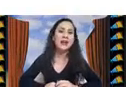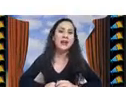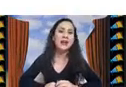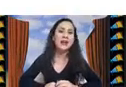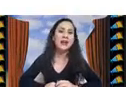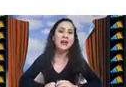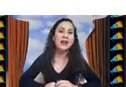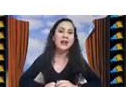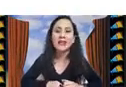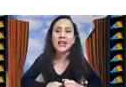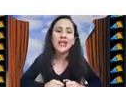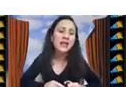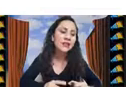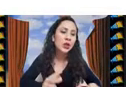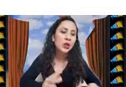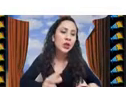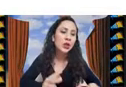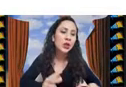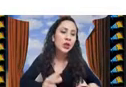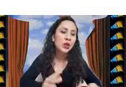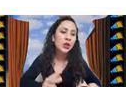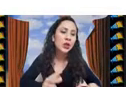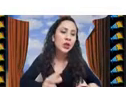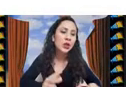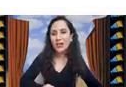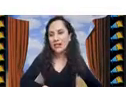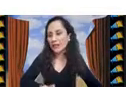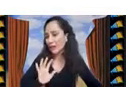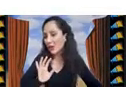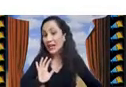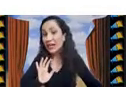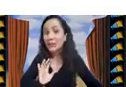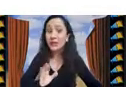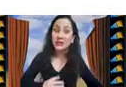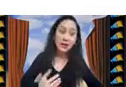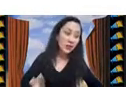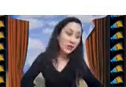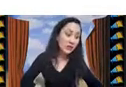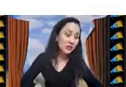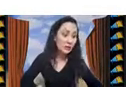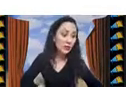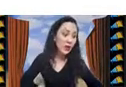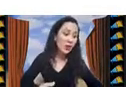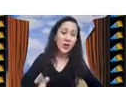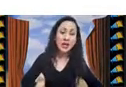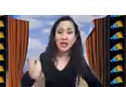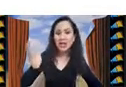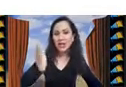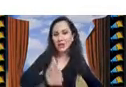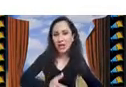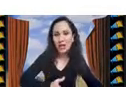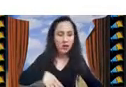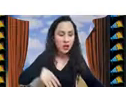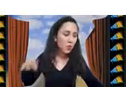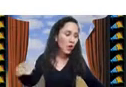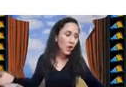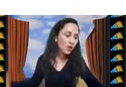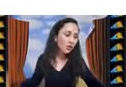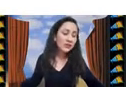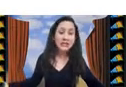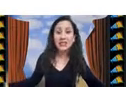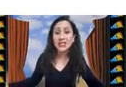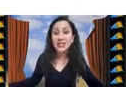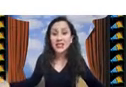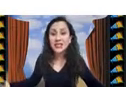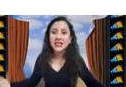con diferentes instancias y estas fueron las salidas y luego veo si hubo diferencias significativas digamos en el desempeño entre mi algoritmo